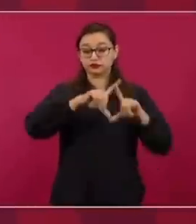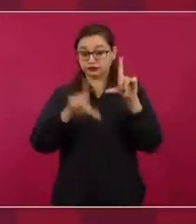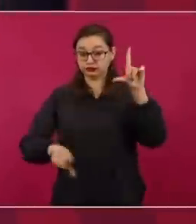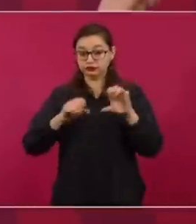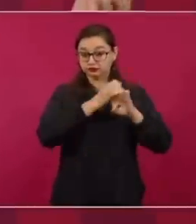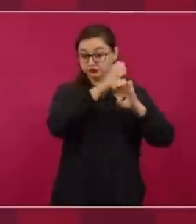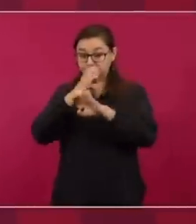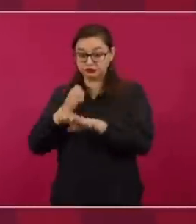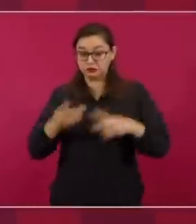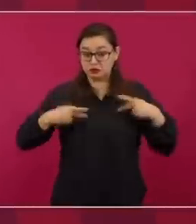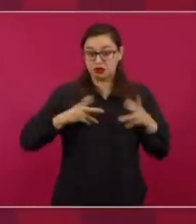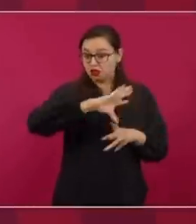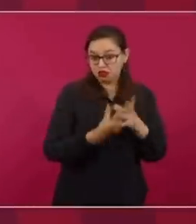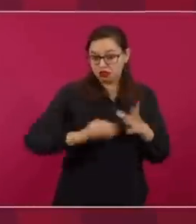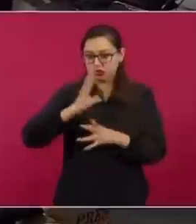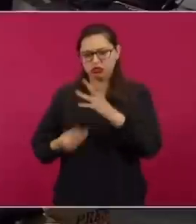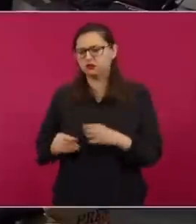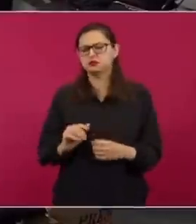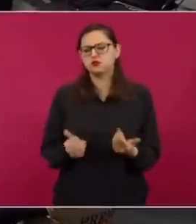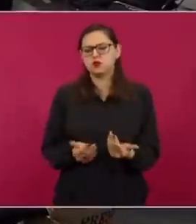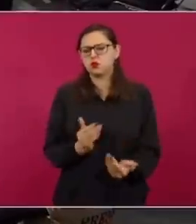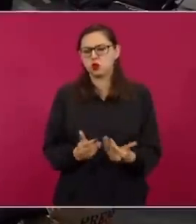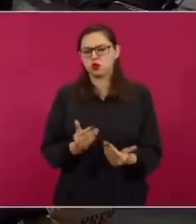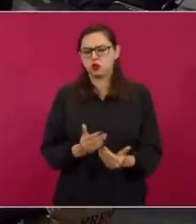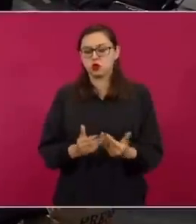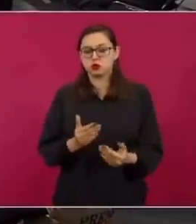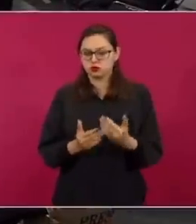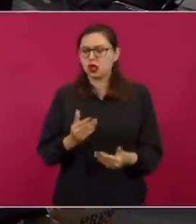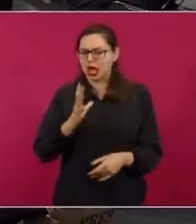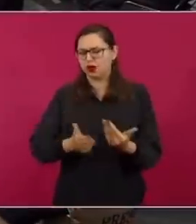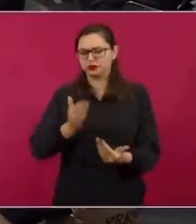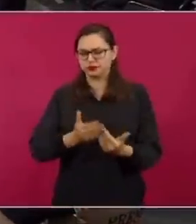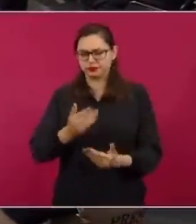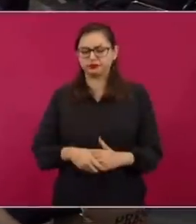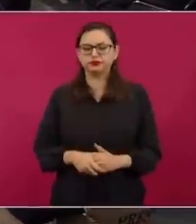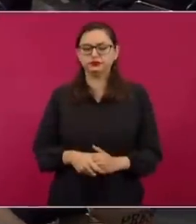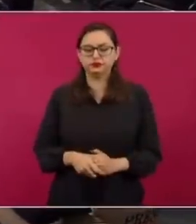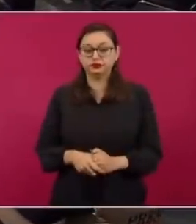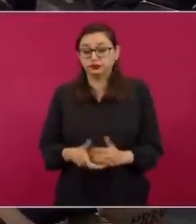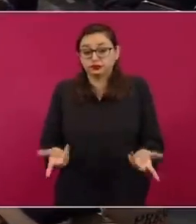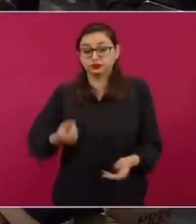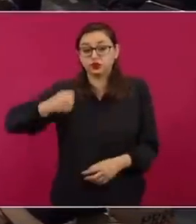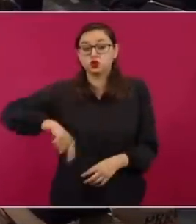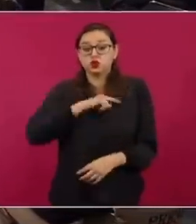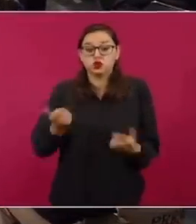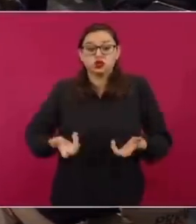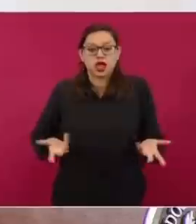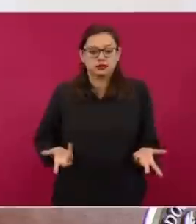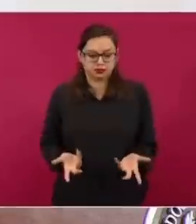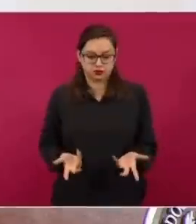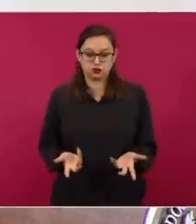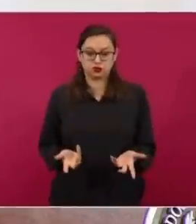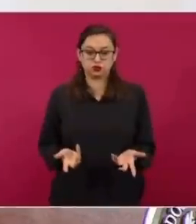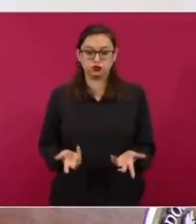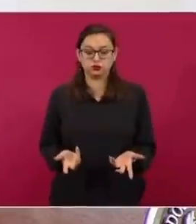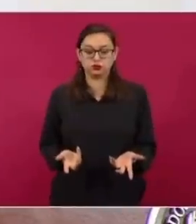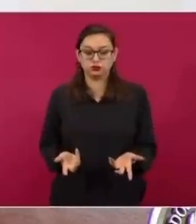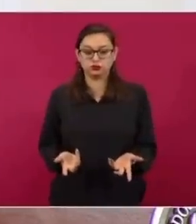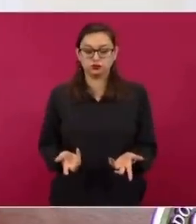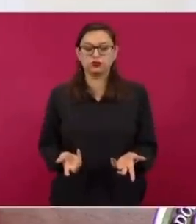no es el tiempo de antes, muy pocas. Lo que se está haciendo en estos casos es